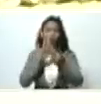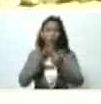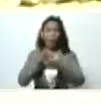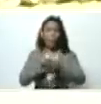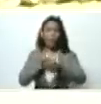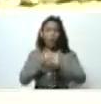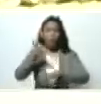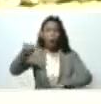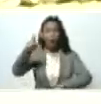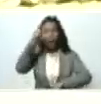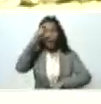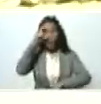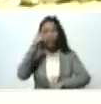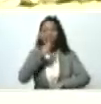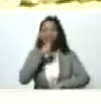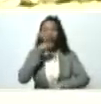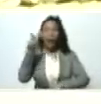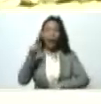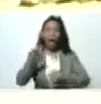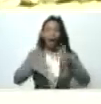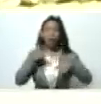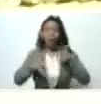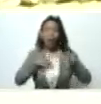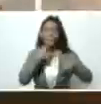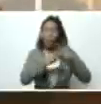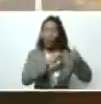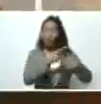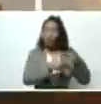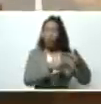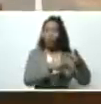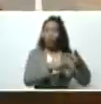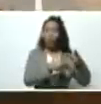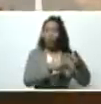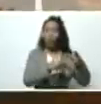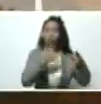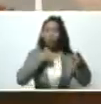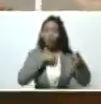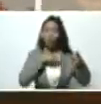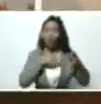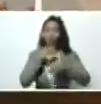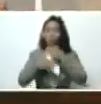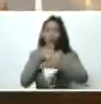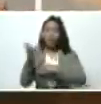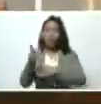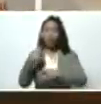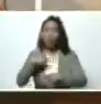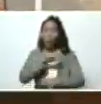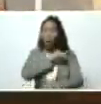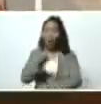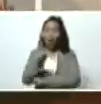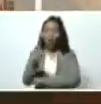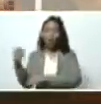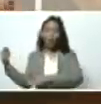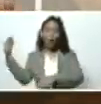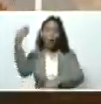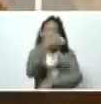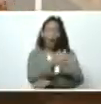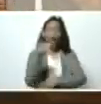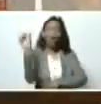ministro Arriaza, quien estaba en una actividad productiva, donde íbamos a hacer un pase, y le di la orden, se fuera a Socopó.